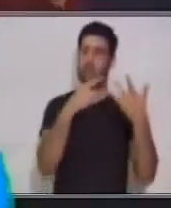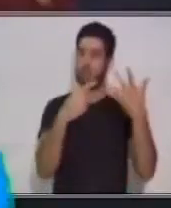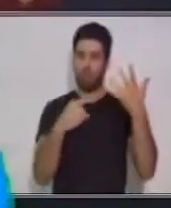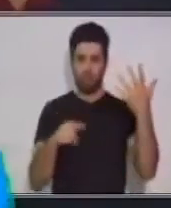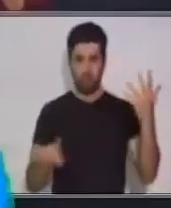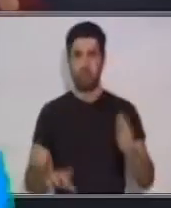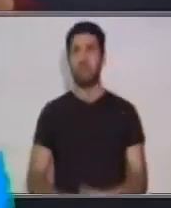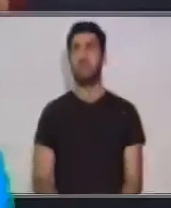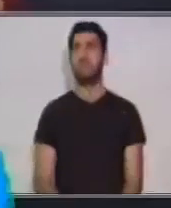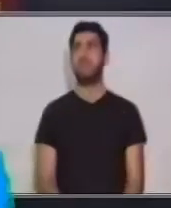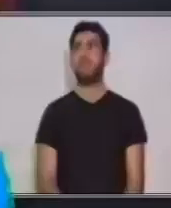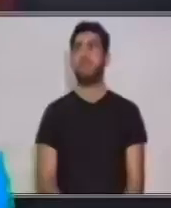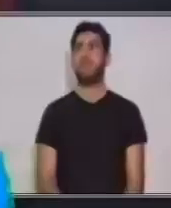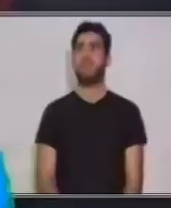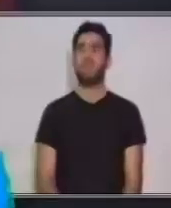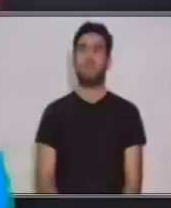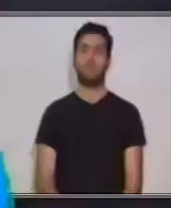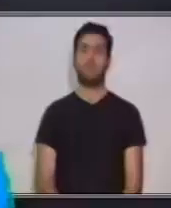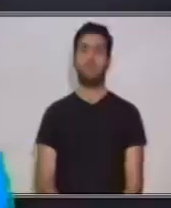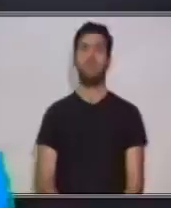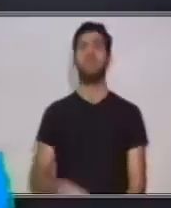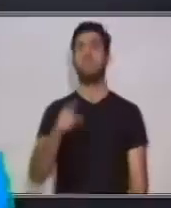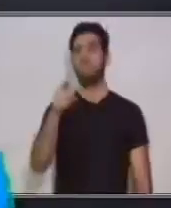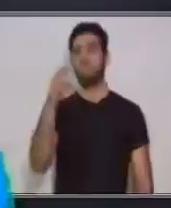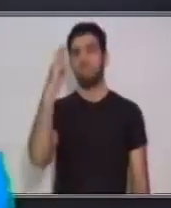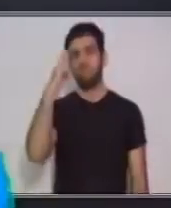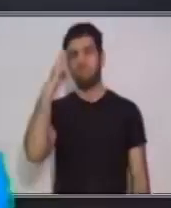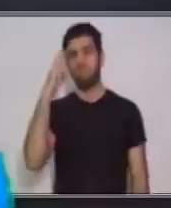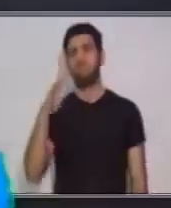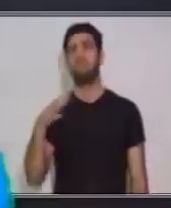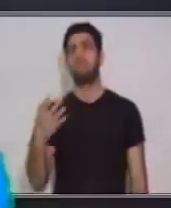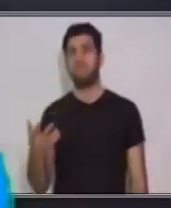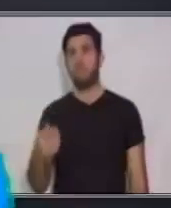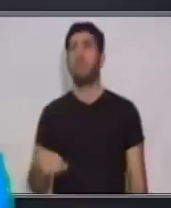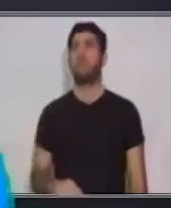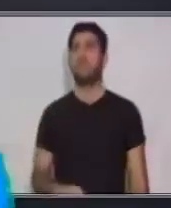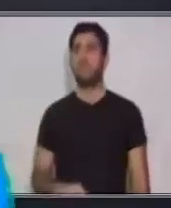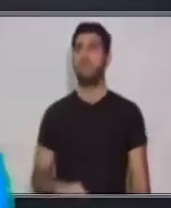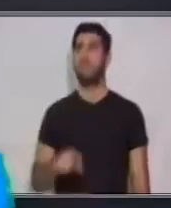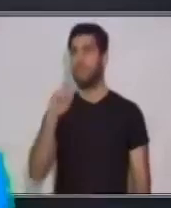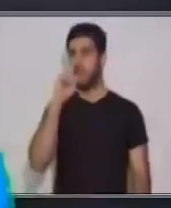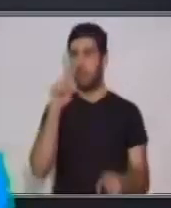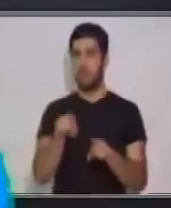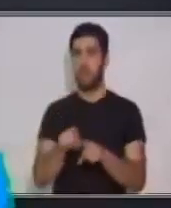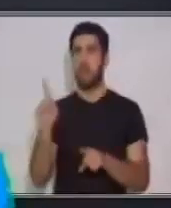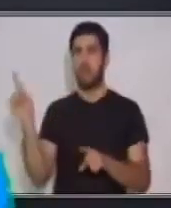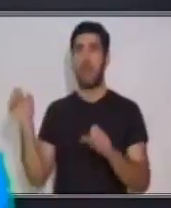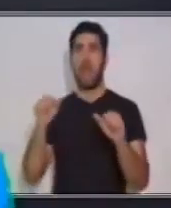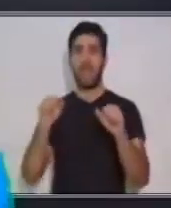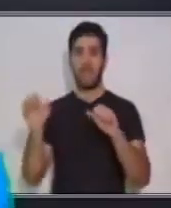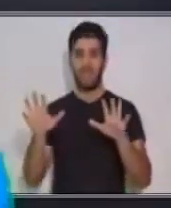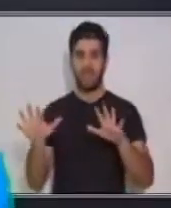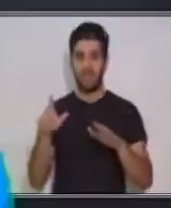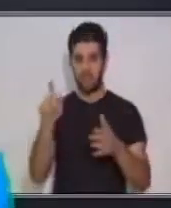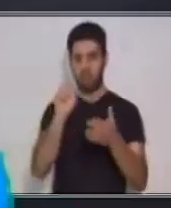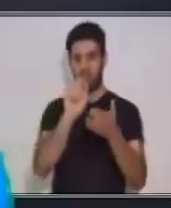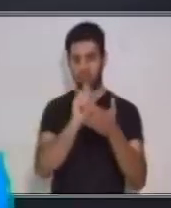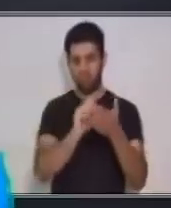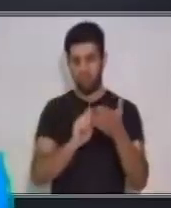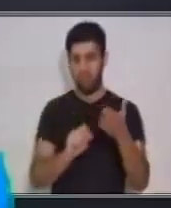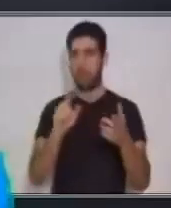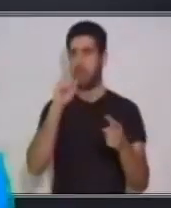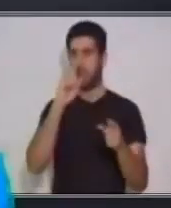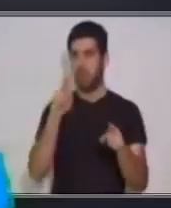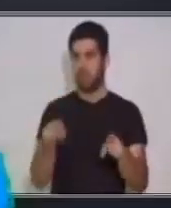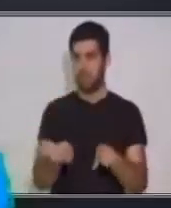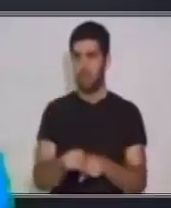y ¿qué otros te recuerdas? Muy bien. Trabajamos también las actividades de la página 58 de tu guía de